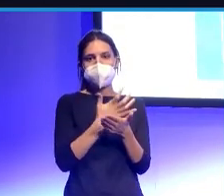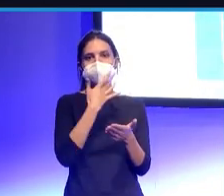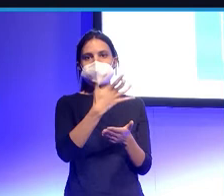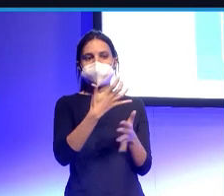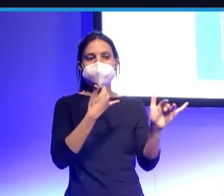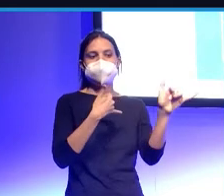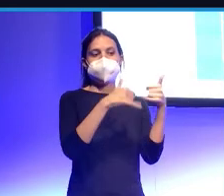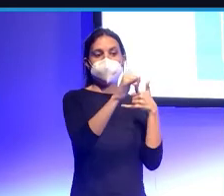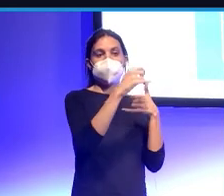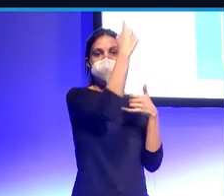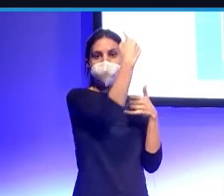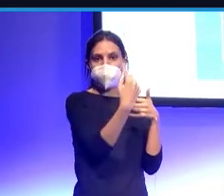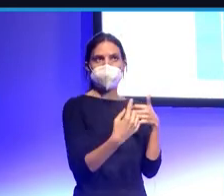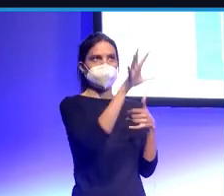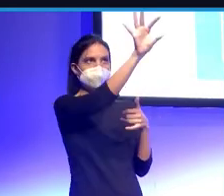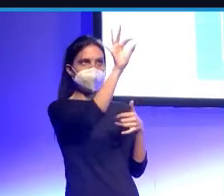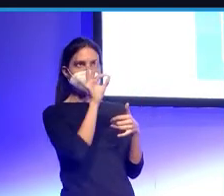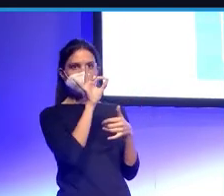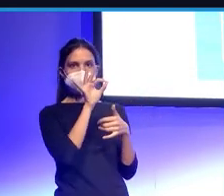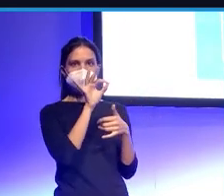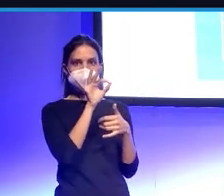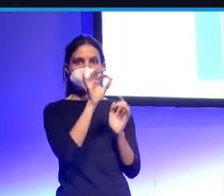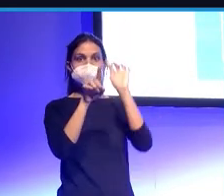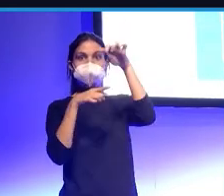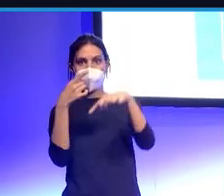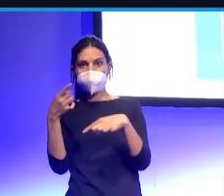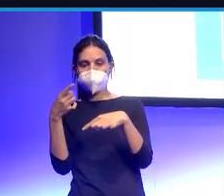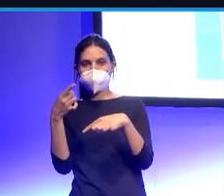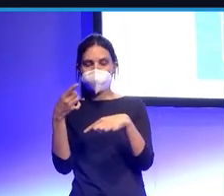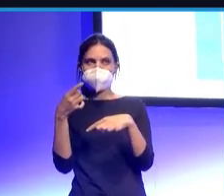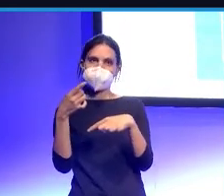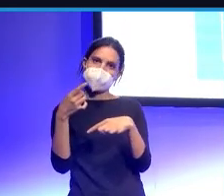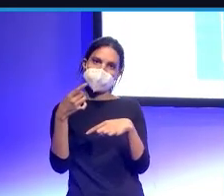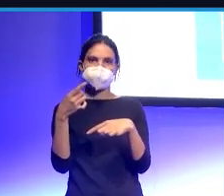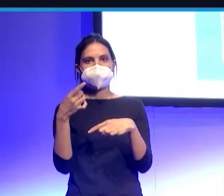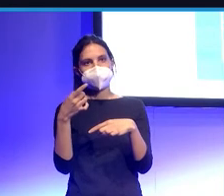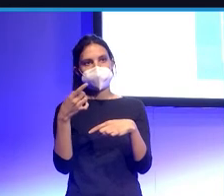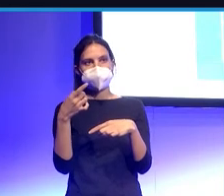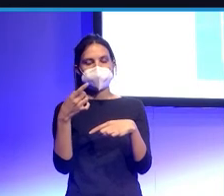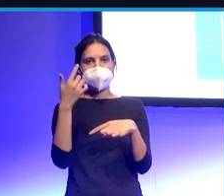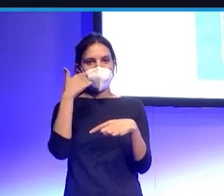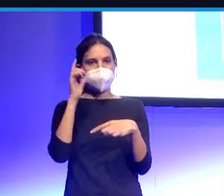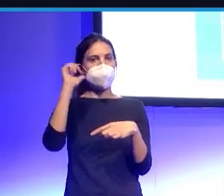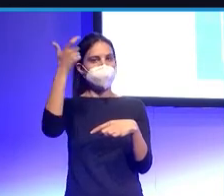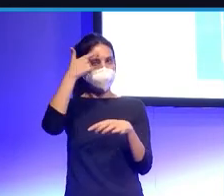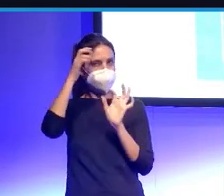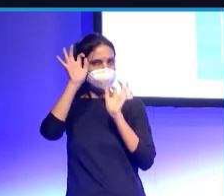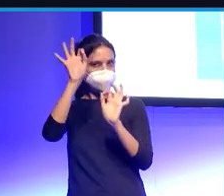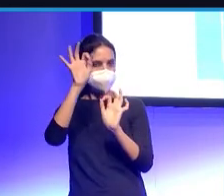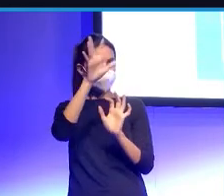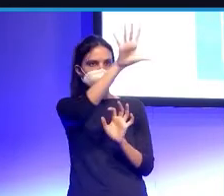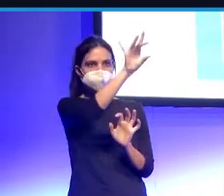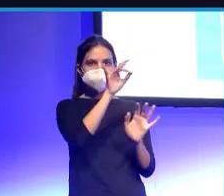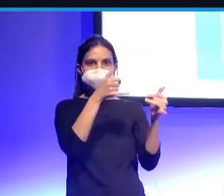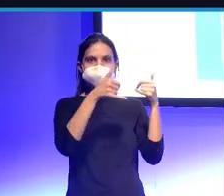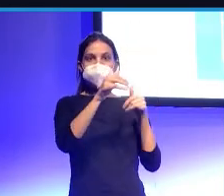los tiros y los lanzamos... Vamos a jugar con este concepto, ¿no? Digamos que ese tiro tiene un 11